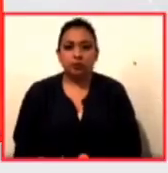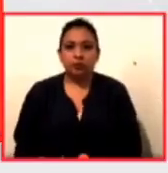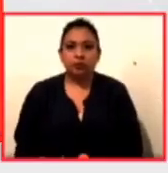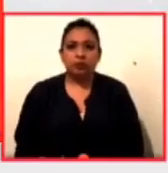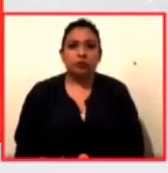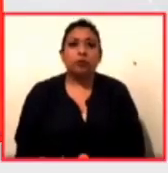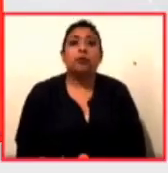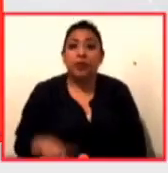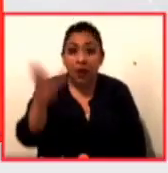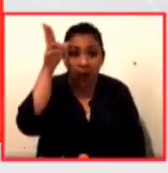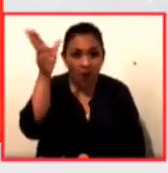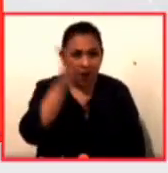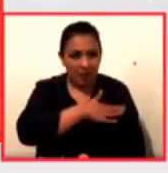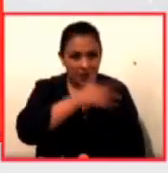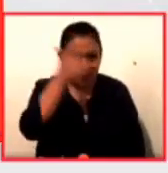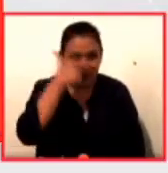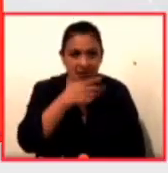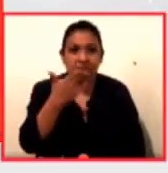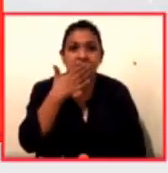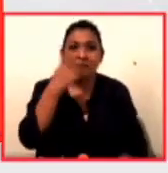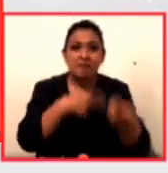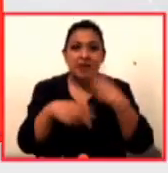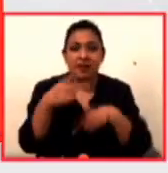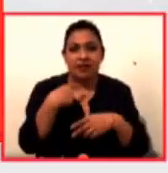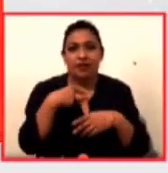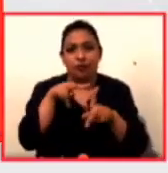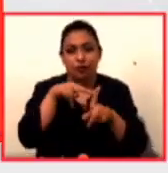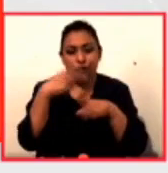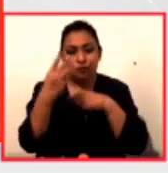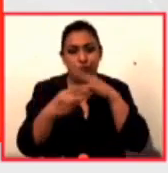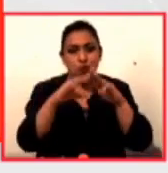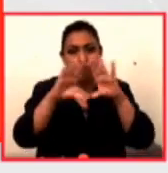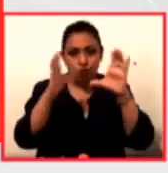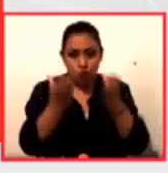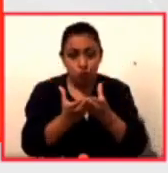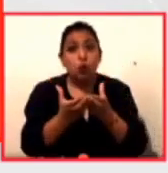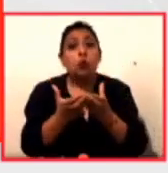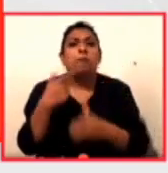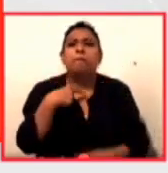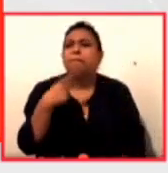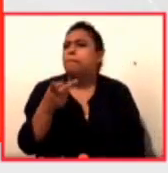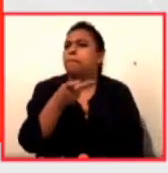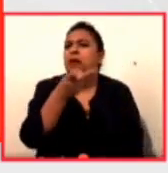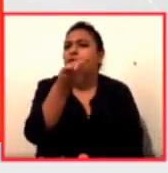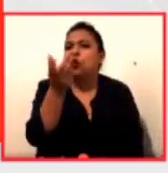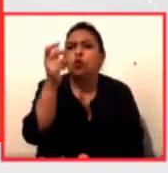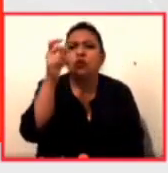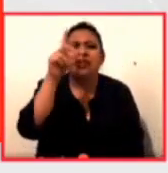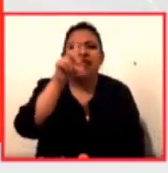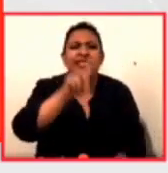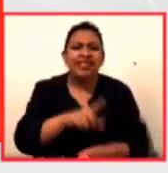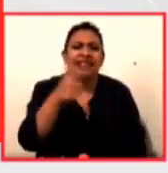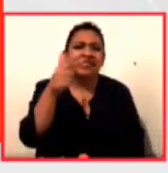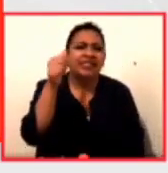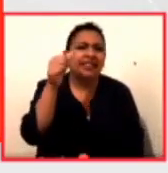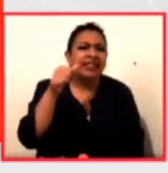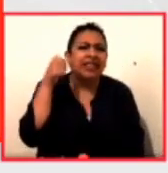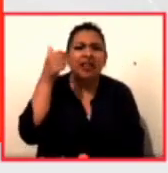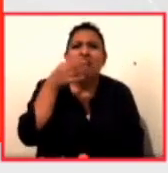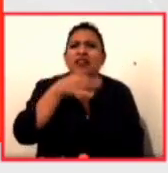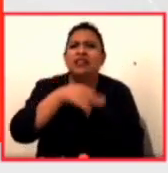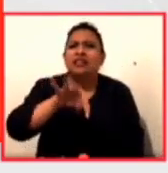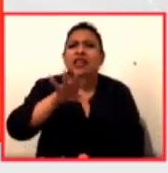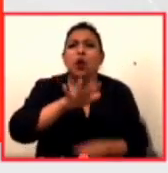¿Qué tal? Muy buenas noches bienvenidos a Visión Global y una pregunta que tenemos es ¿qué se celebra el 7 de abril? Bueno el Día